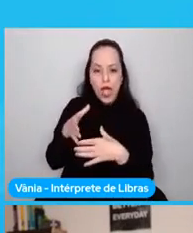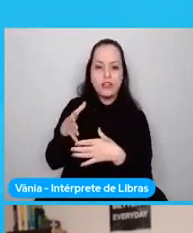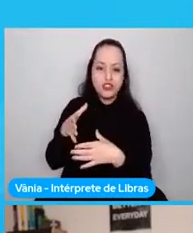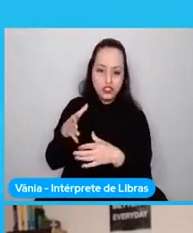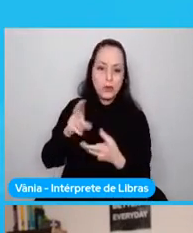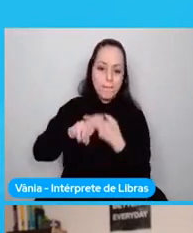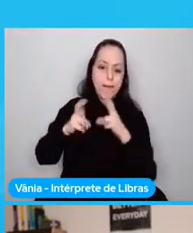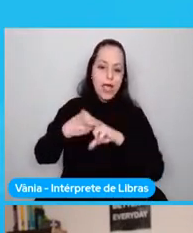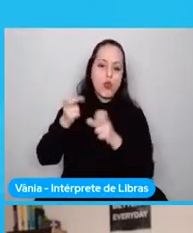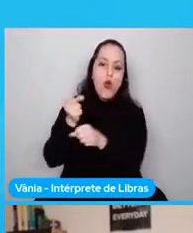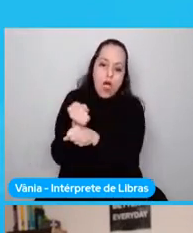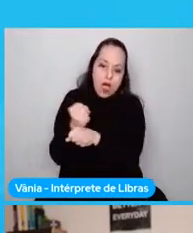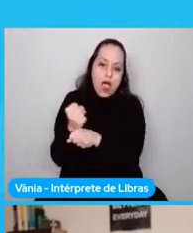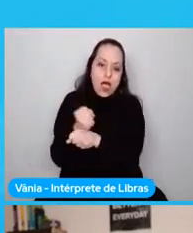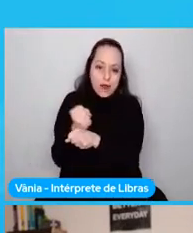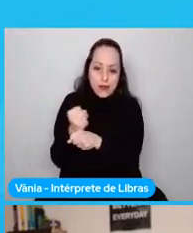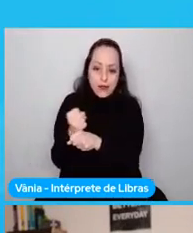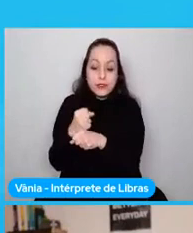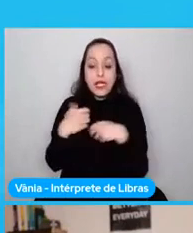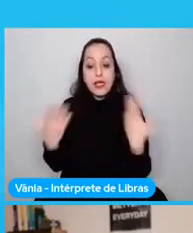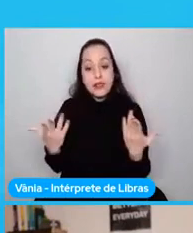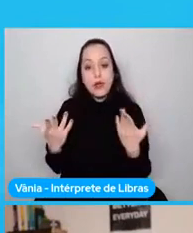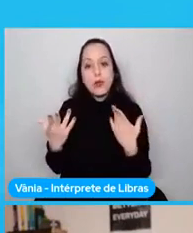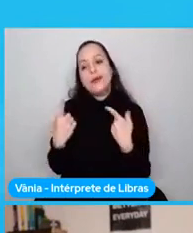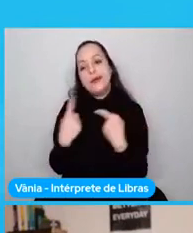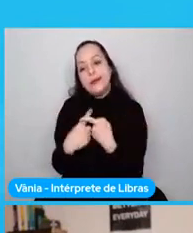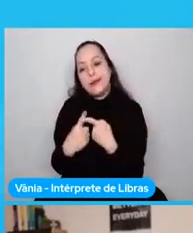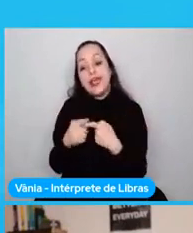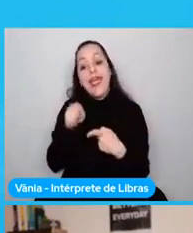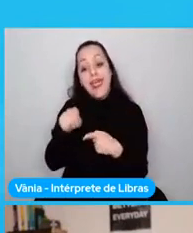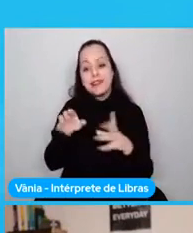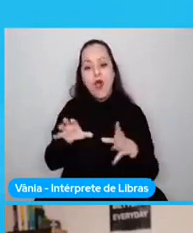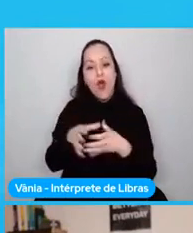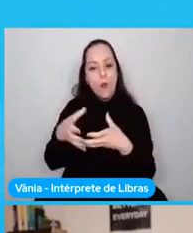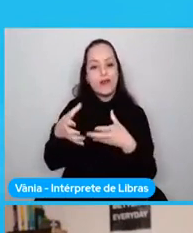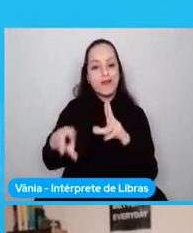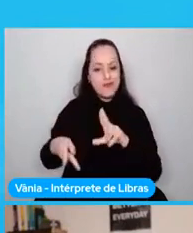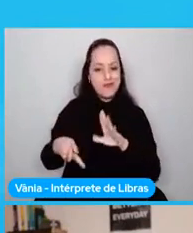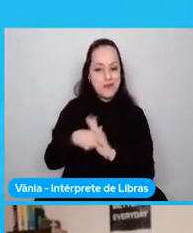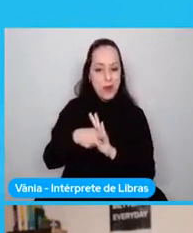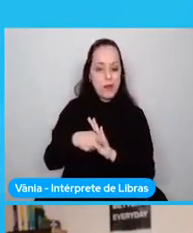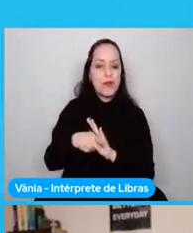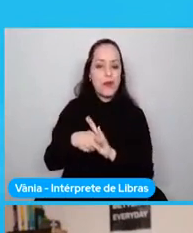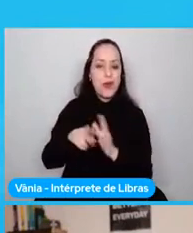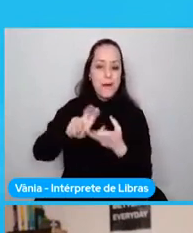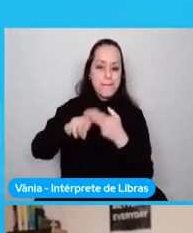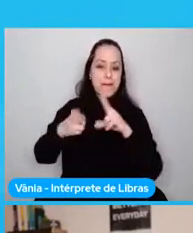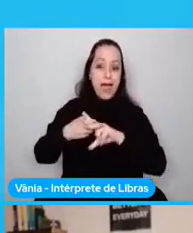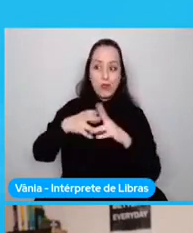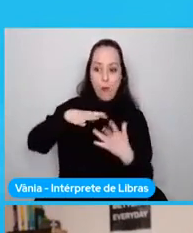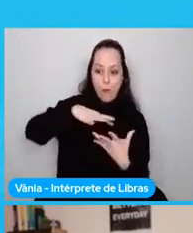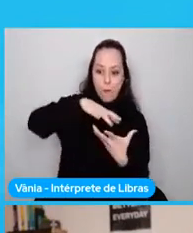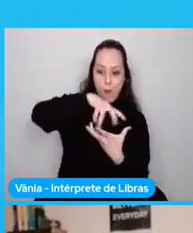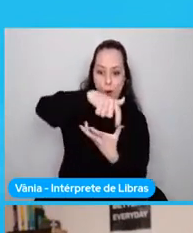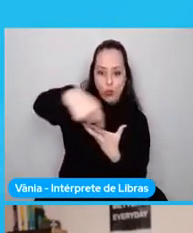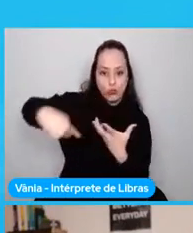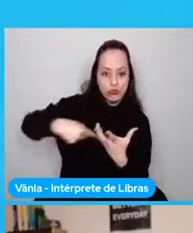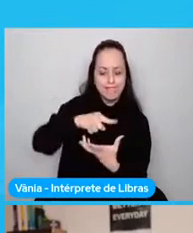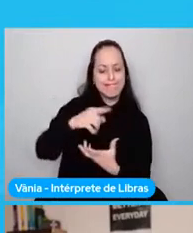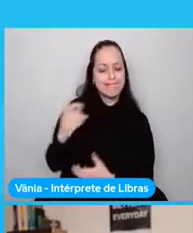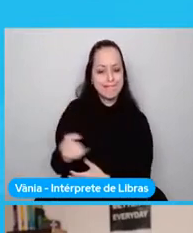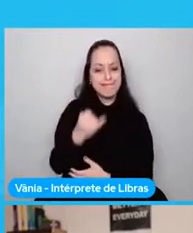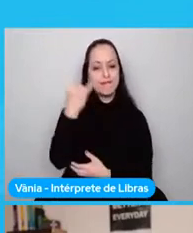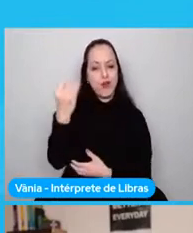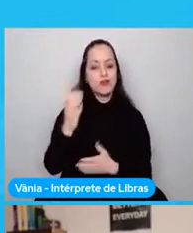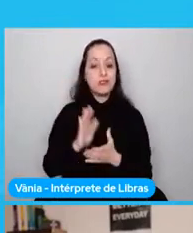por lo que representan las comunidades de Python alrededor del mundo. Me